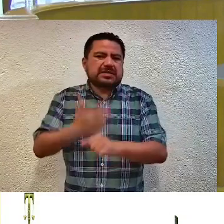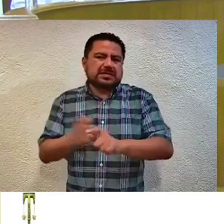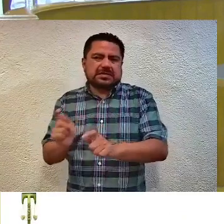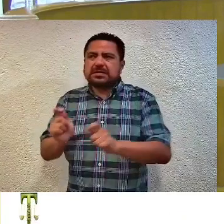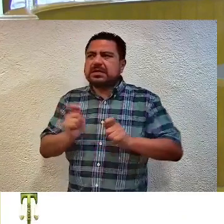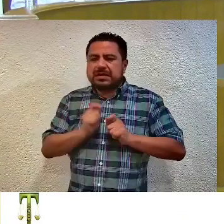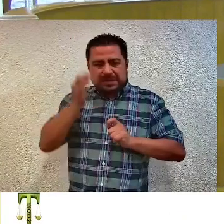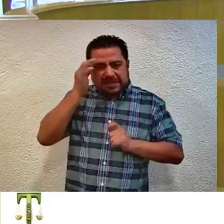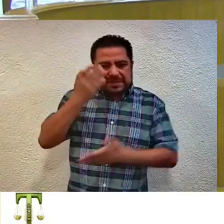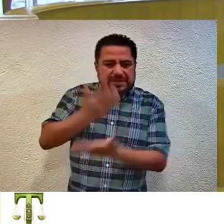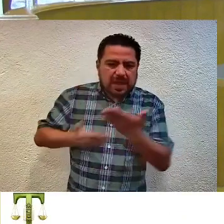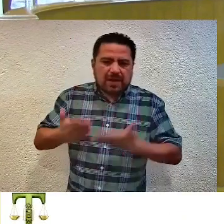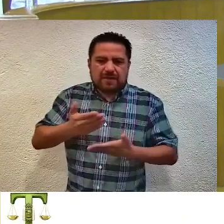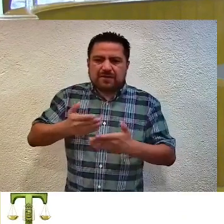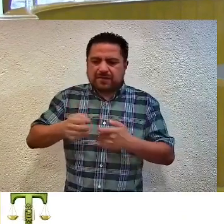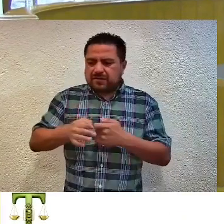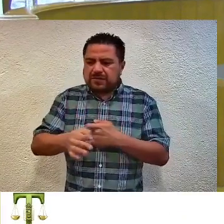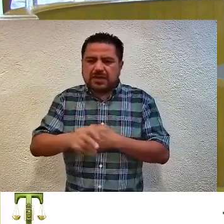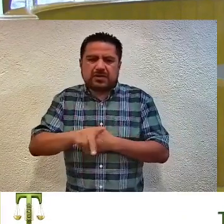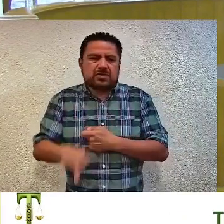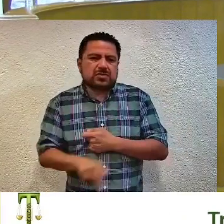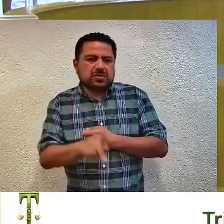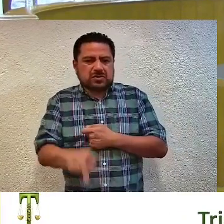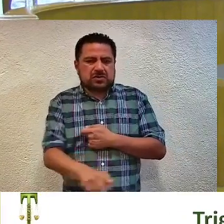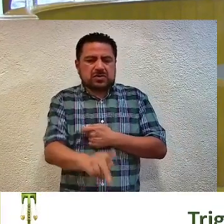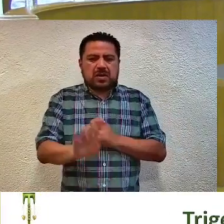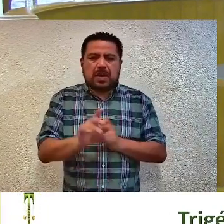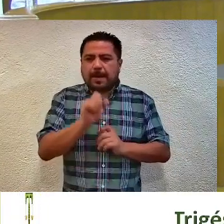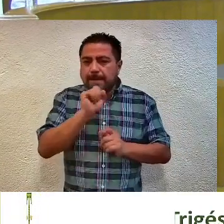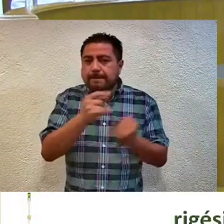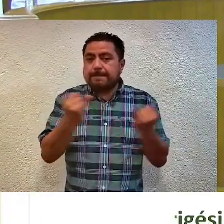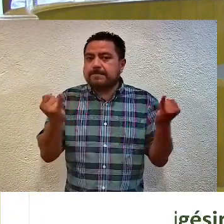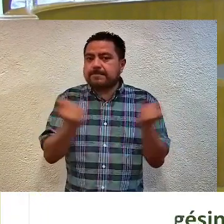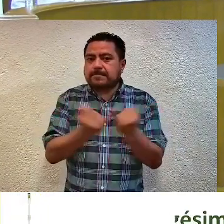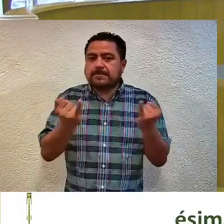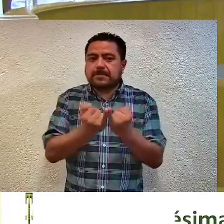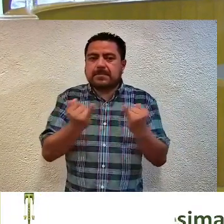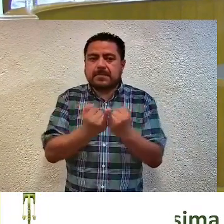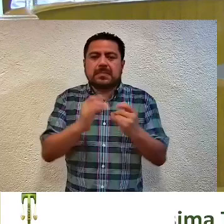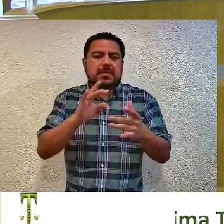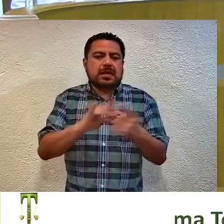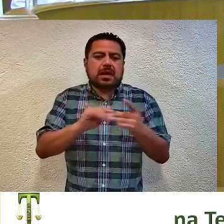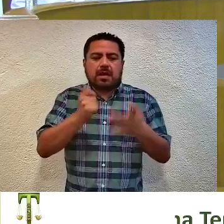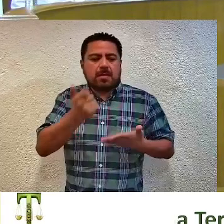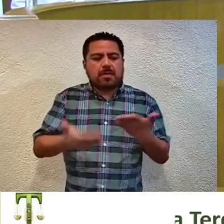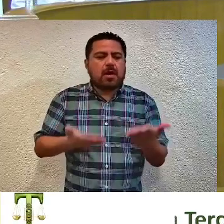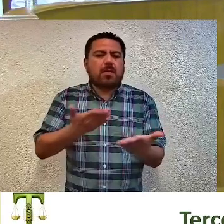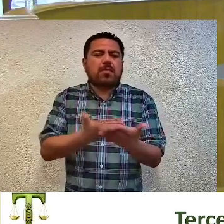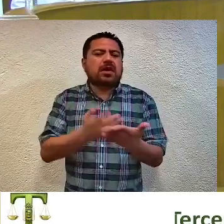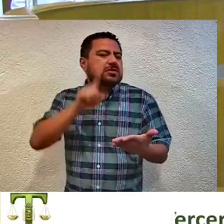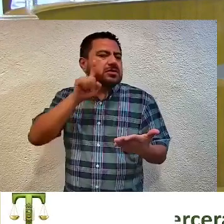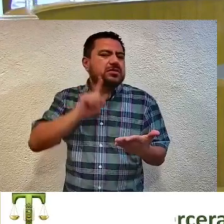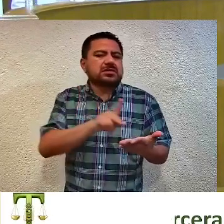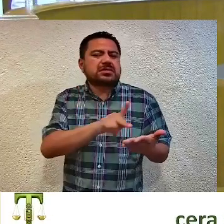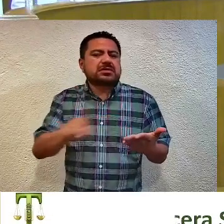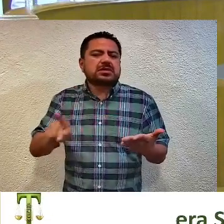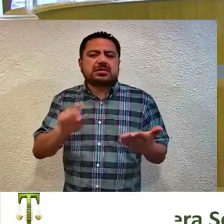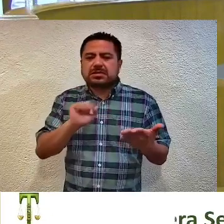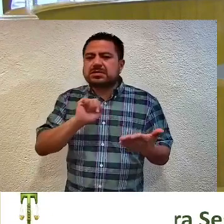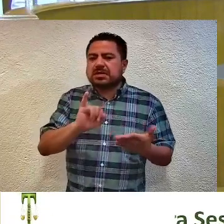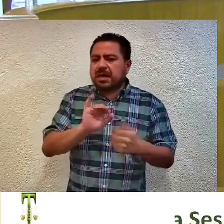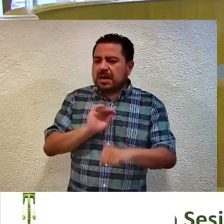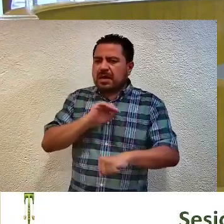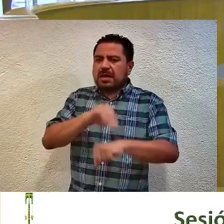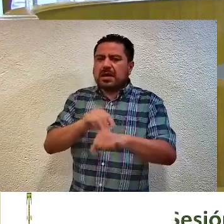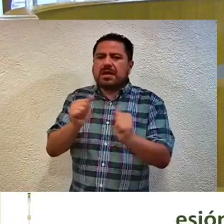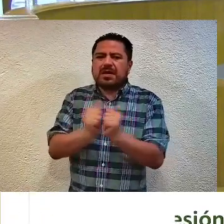servicios comunitarios en su pueblo o comunidad de origen, también lo es que, tratándose de las propuestas de mujeres, se exceptuará el cumplimiento